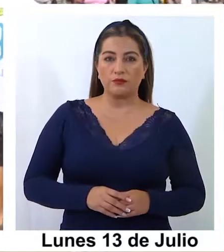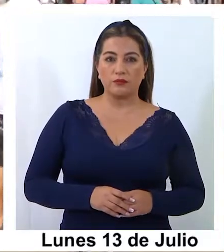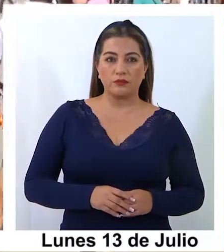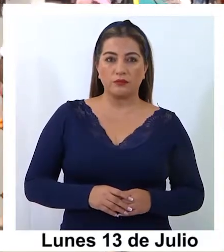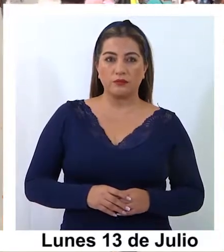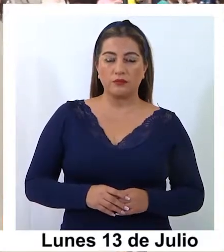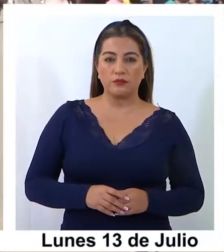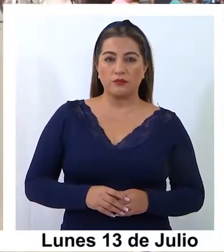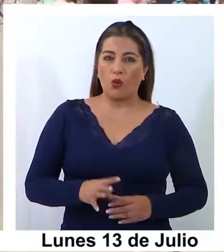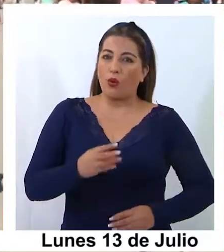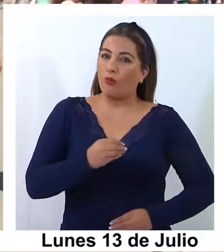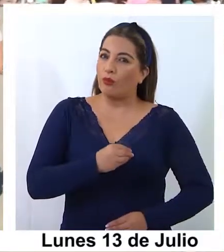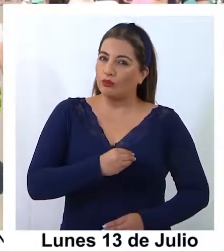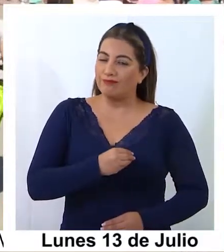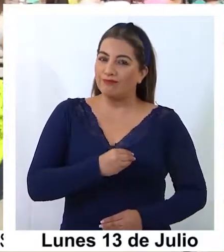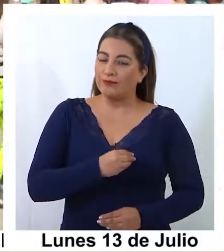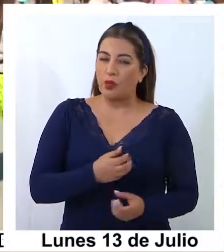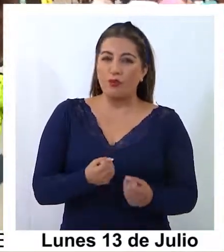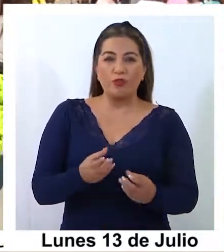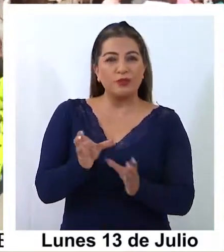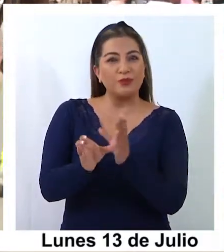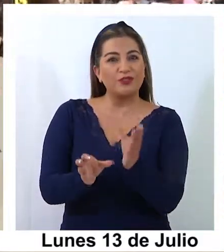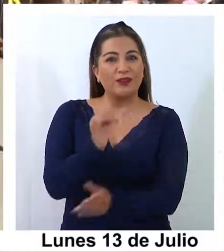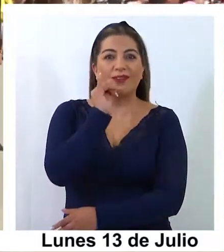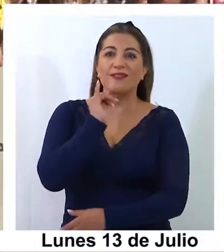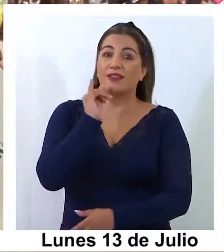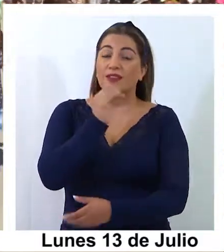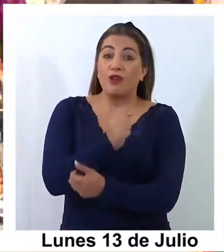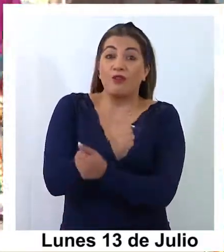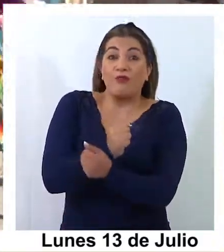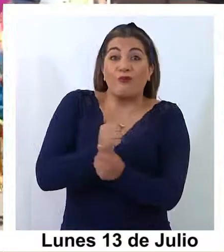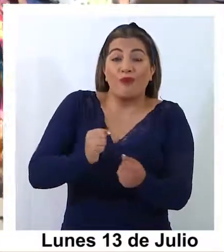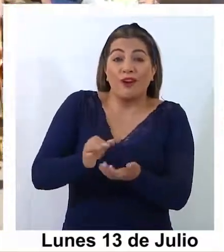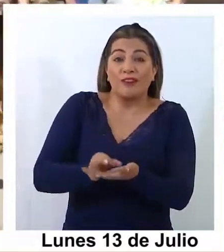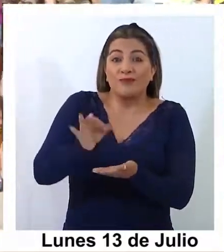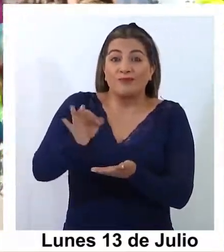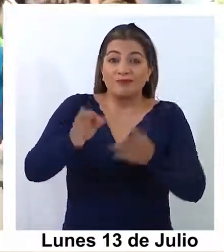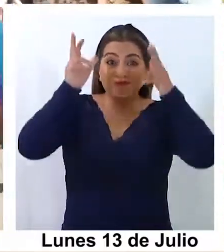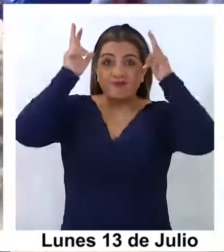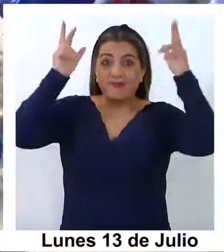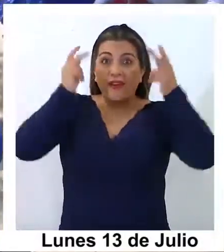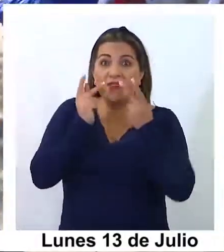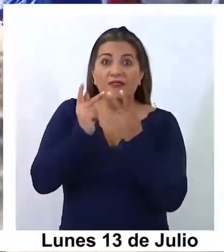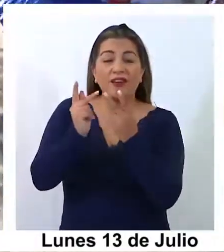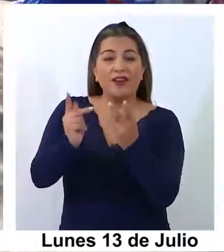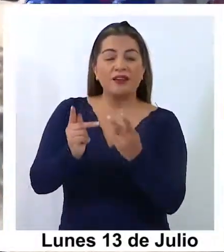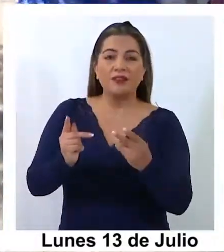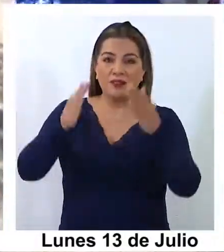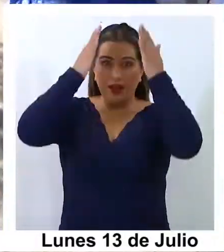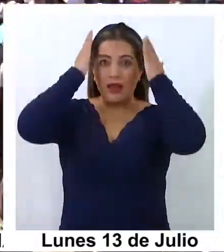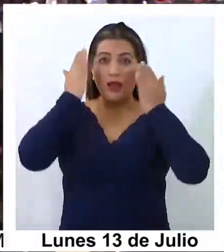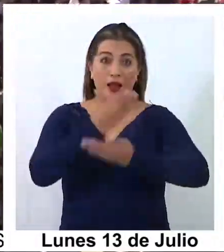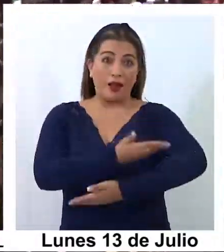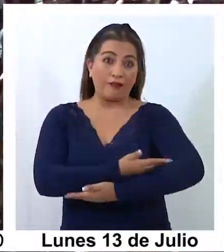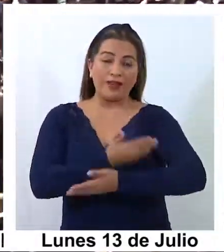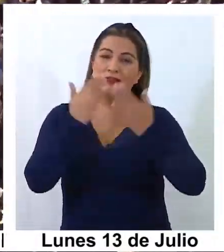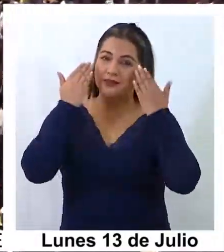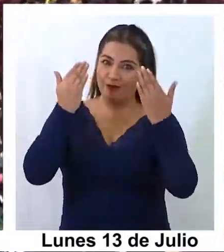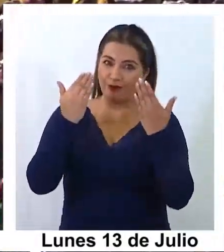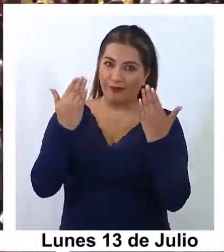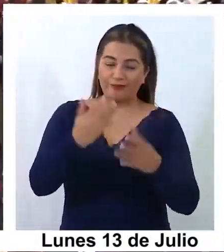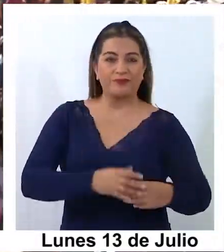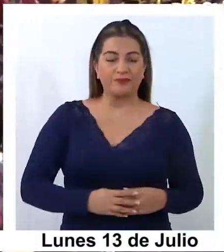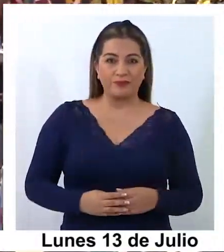Con mucha pena se encuentran cientos de quiqueños que no pudieron subir hasta el poblado de La Tirana para saludar a la Virgen en su día.